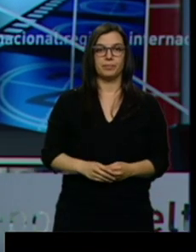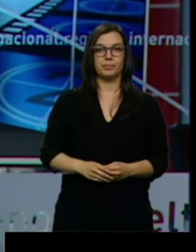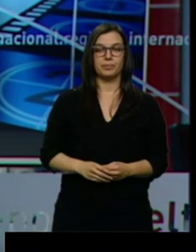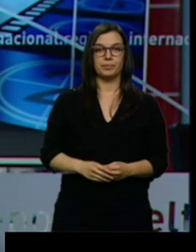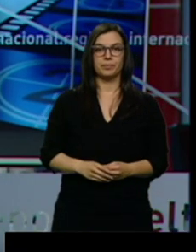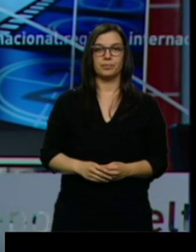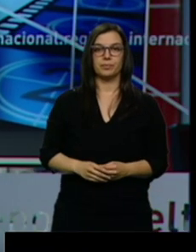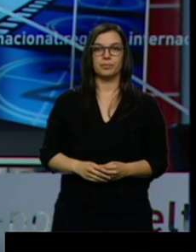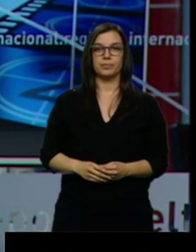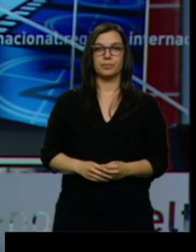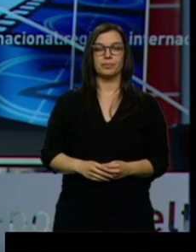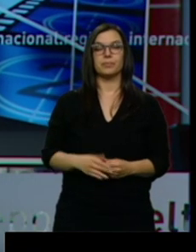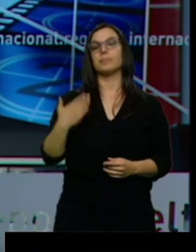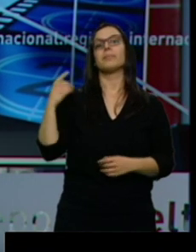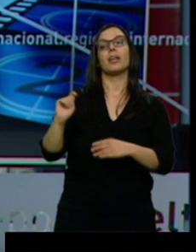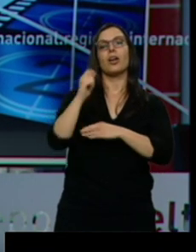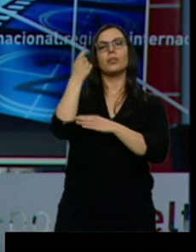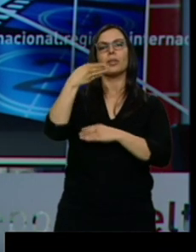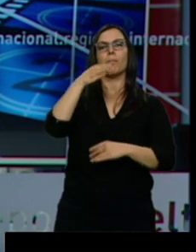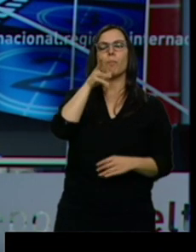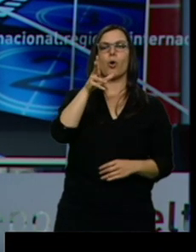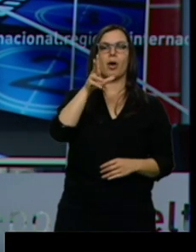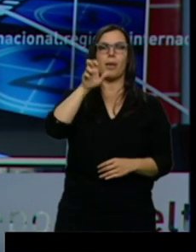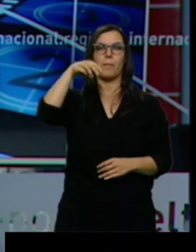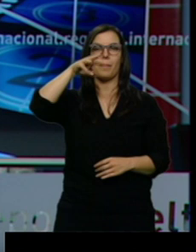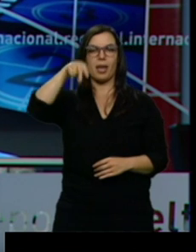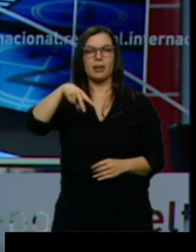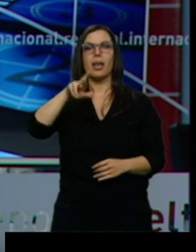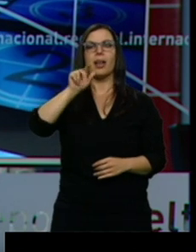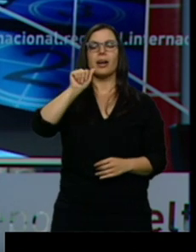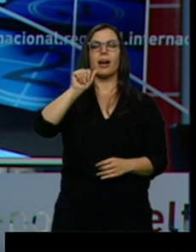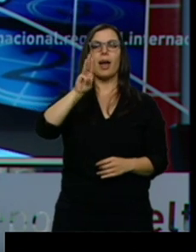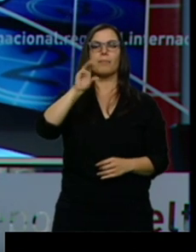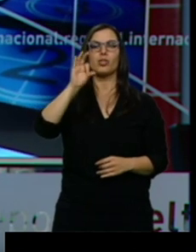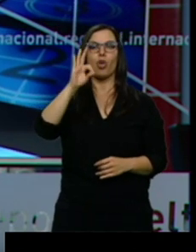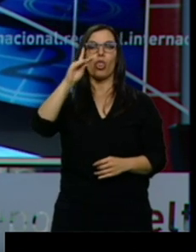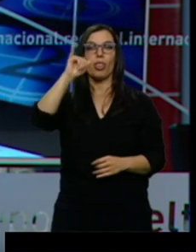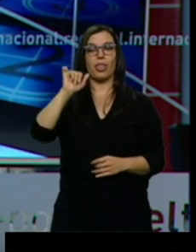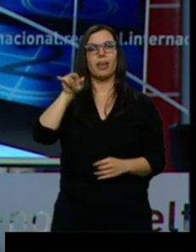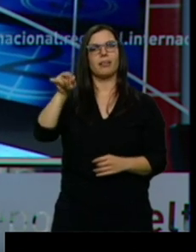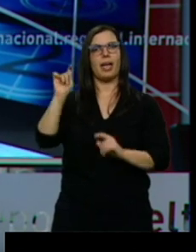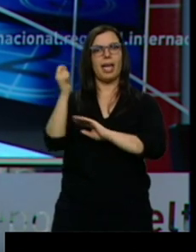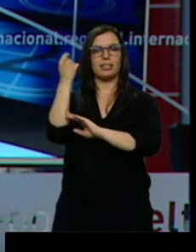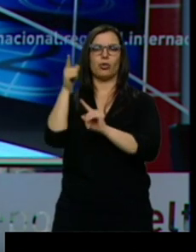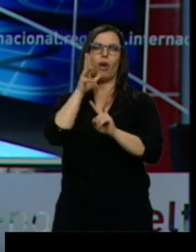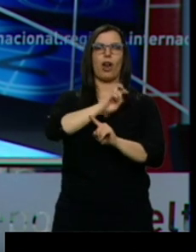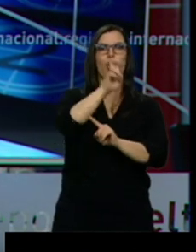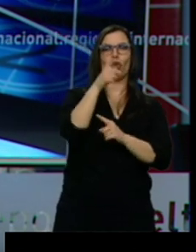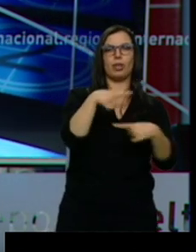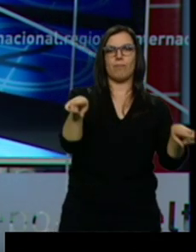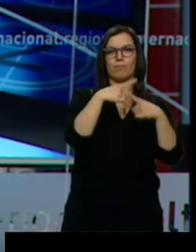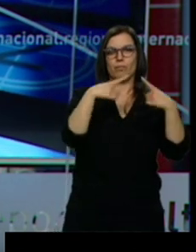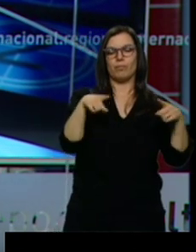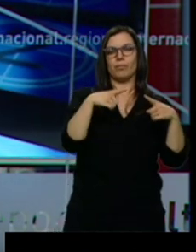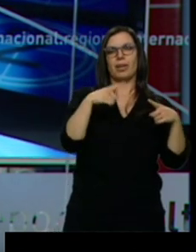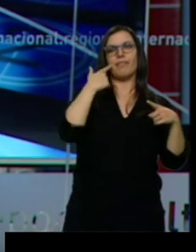Tras el éxito de Bohemian Rhapsody, hoy llega a los cines la vida de otra estrella de la música, Elton John. Aunque hay voces que dicen que más